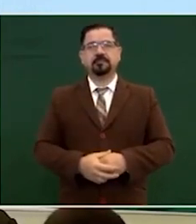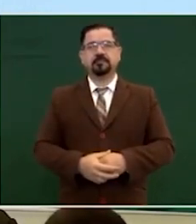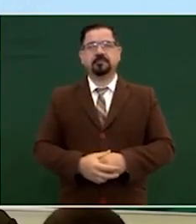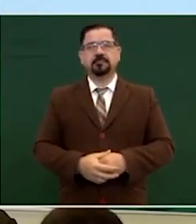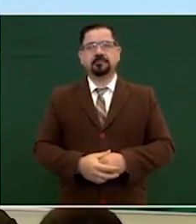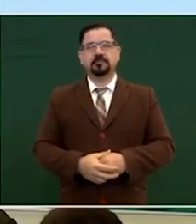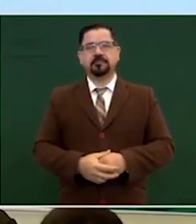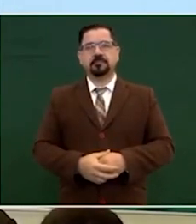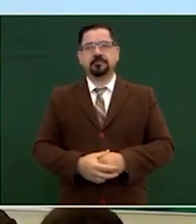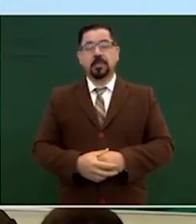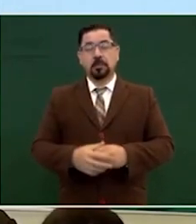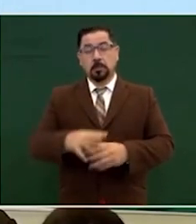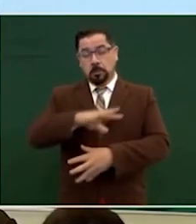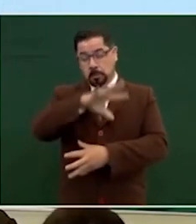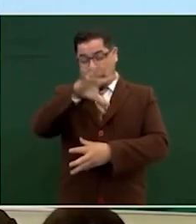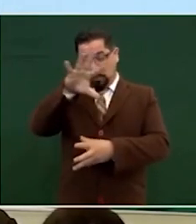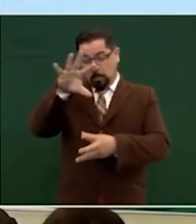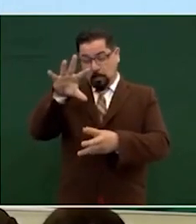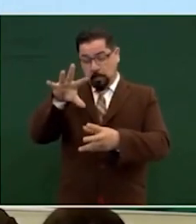en total